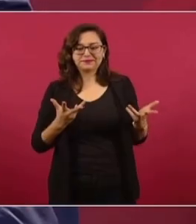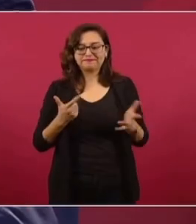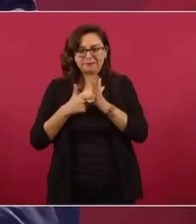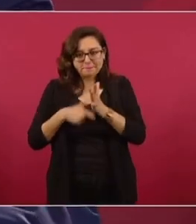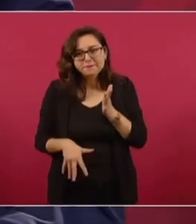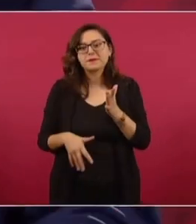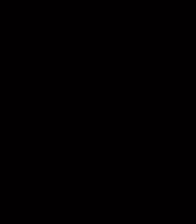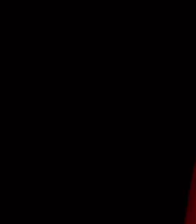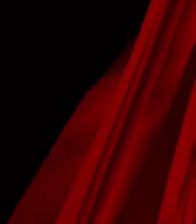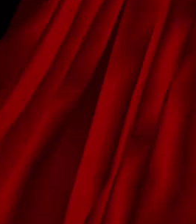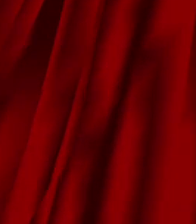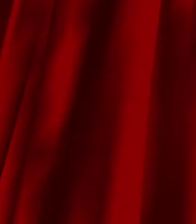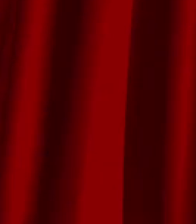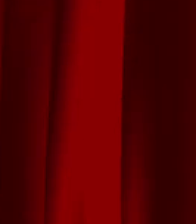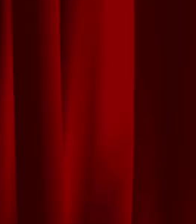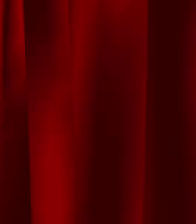que vaya a monopolio.